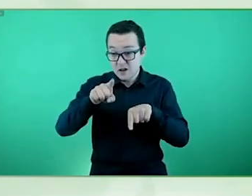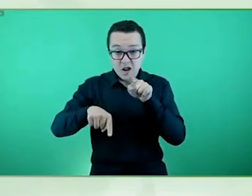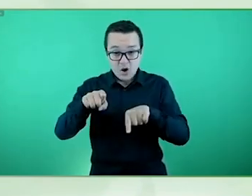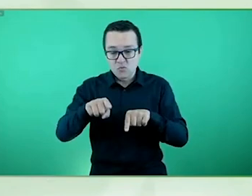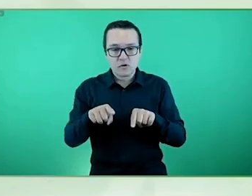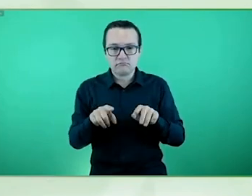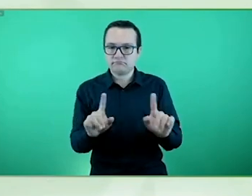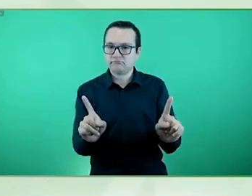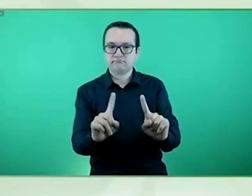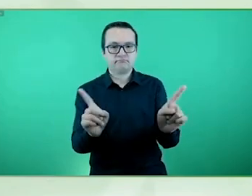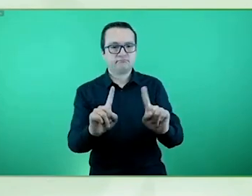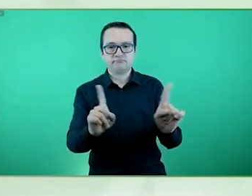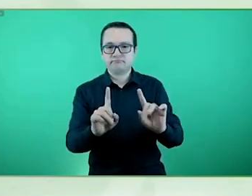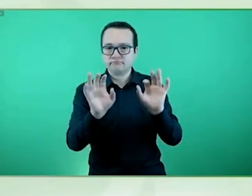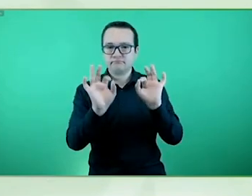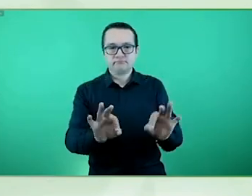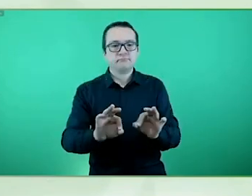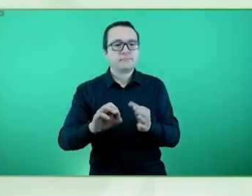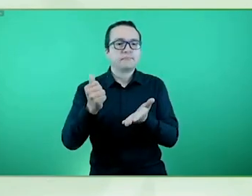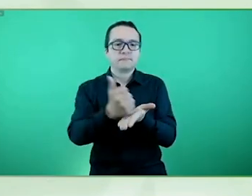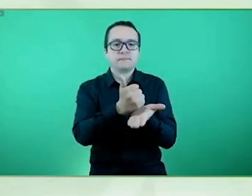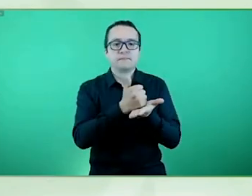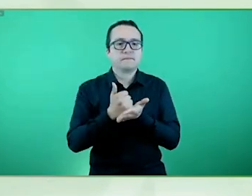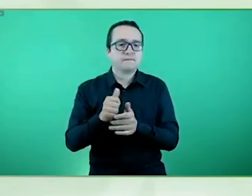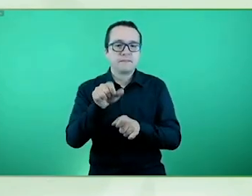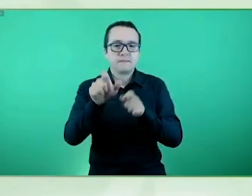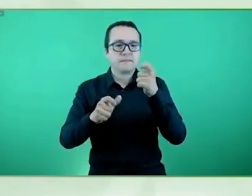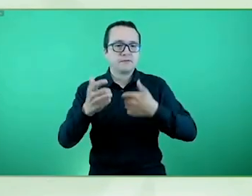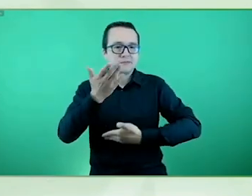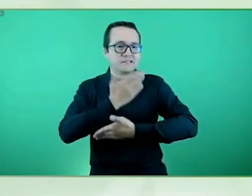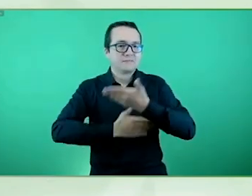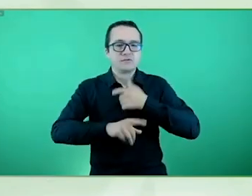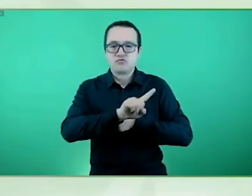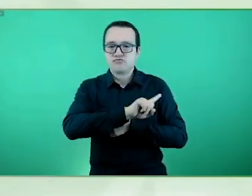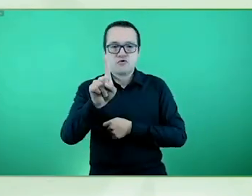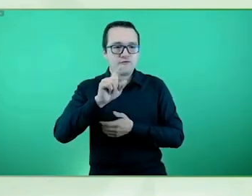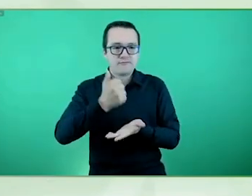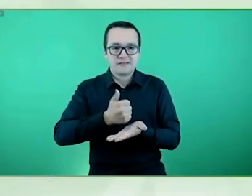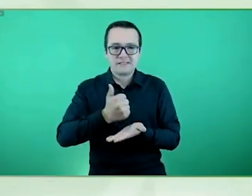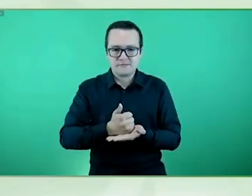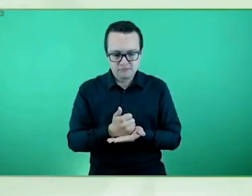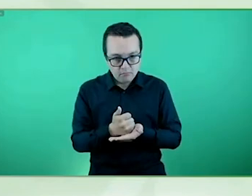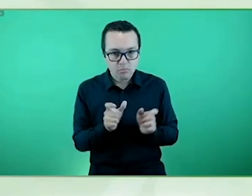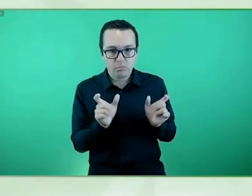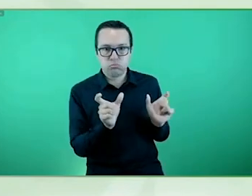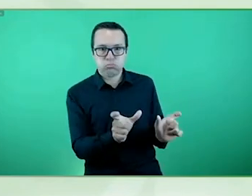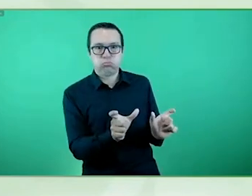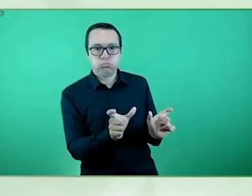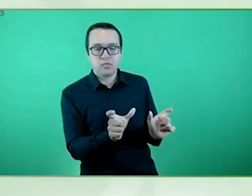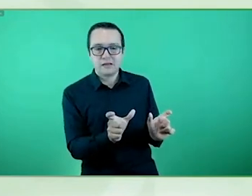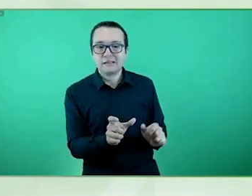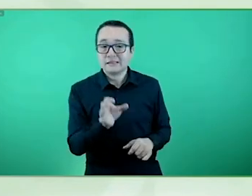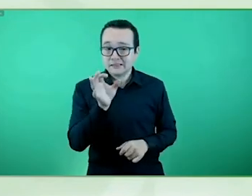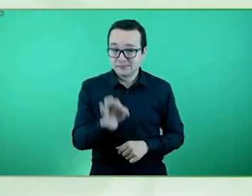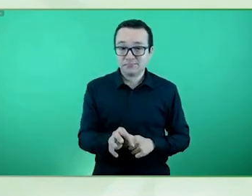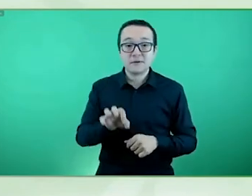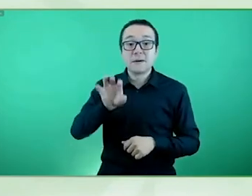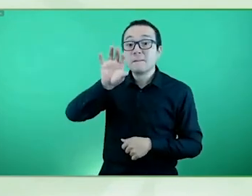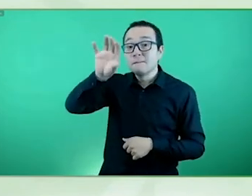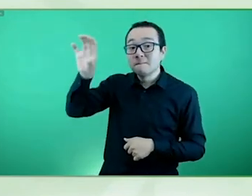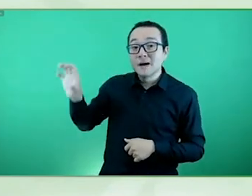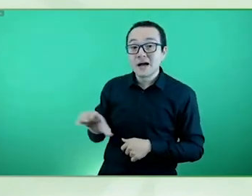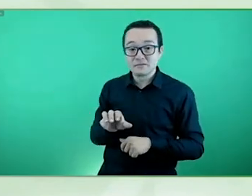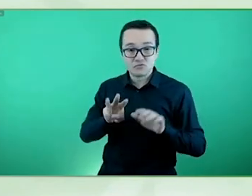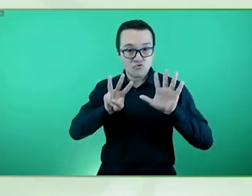la participación de las personas con discapacidad hay ocho países de los estados miembros